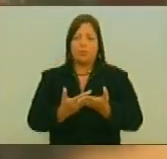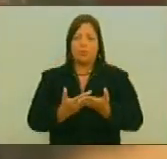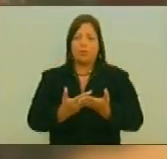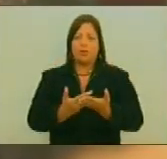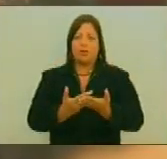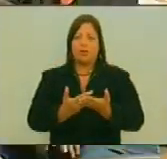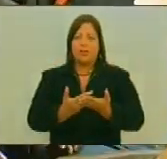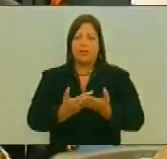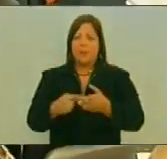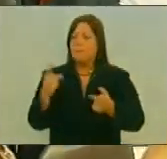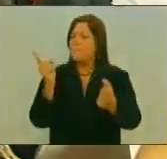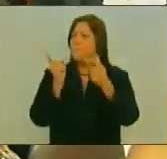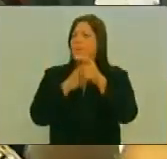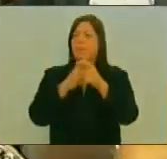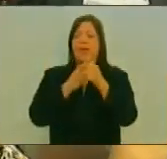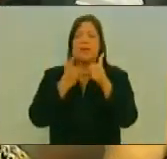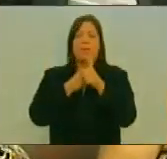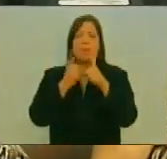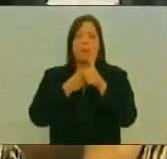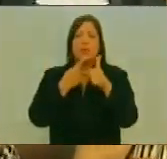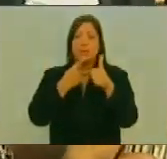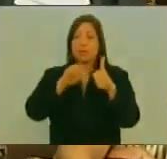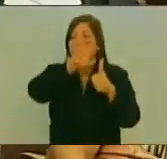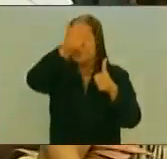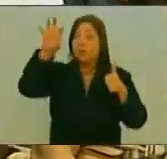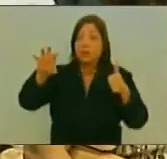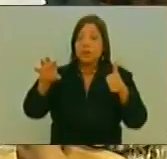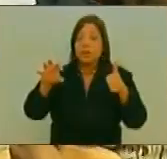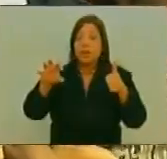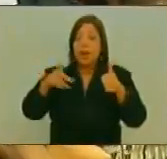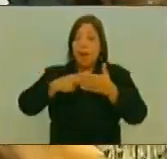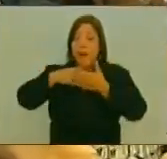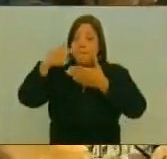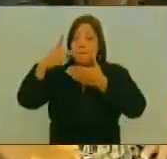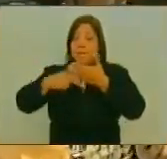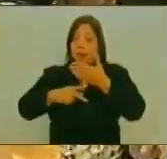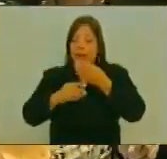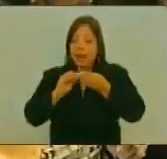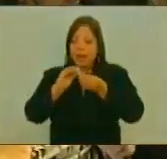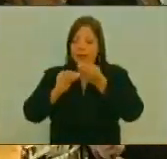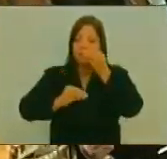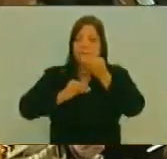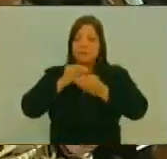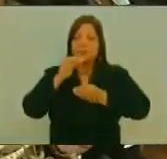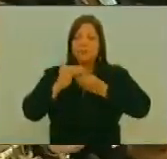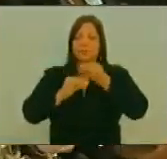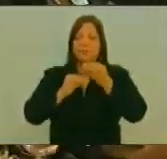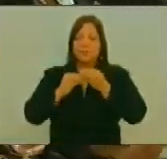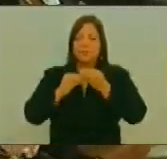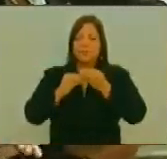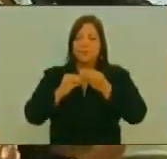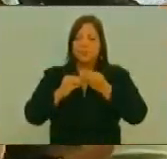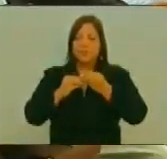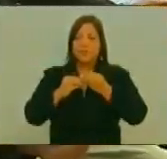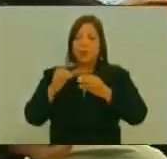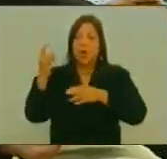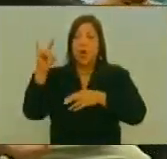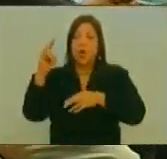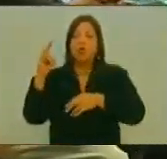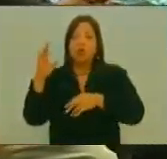Lo primero Lo que nos indican Es que Frente al plan Restaurador Que ya nos costó Honduras